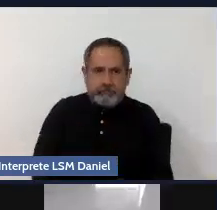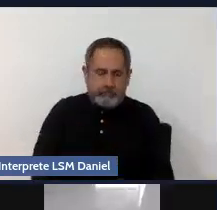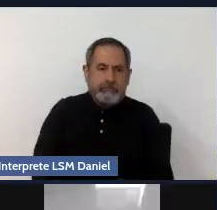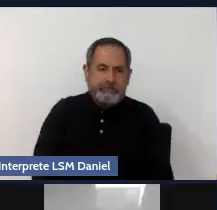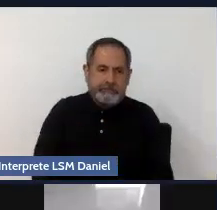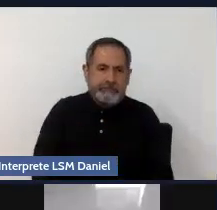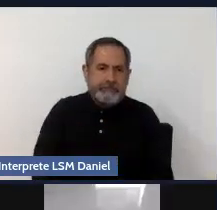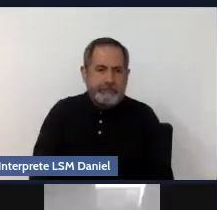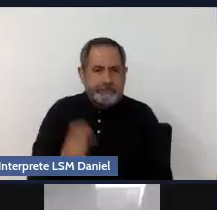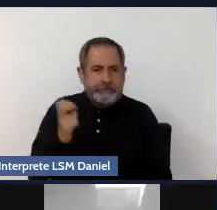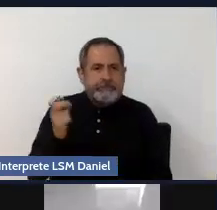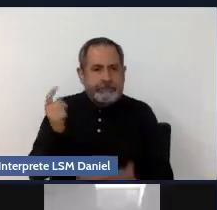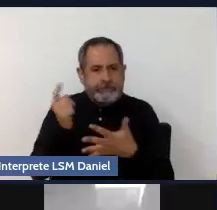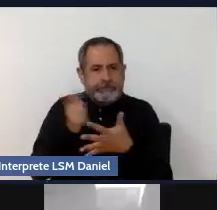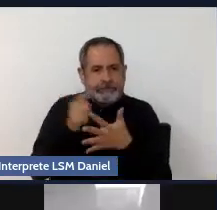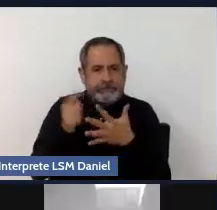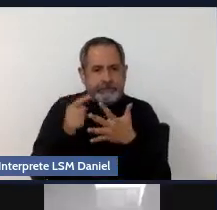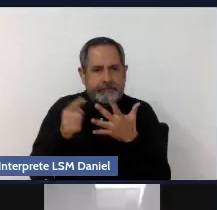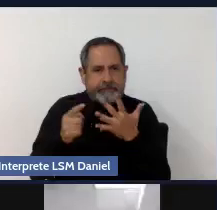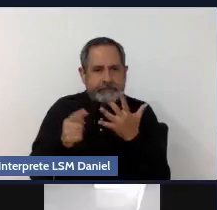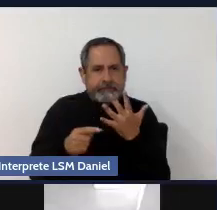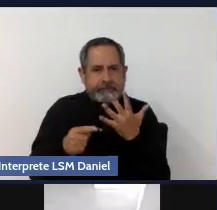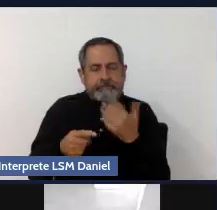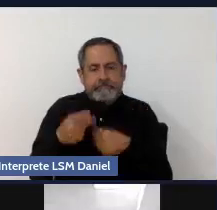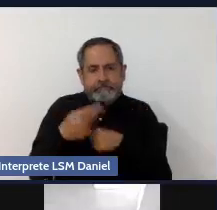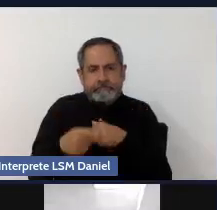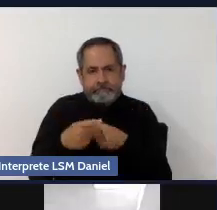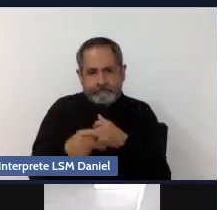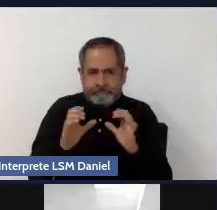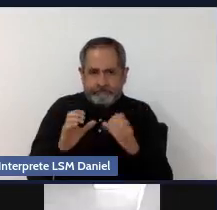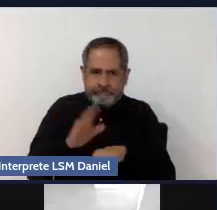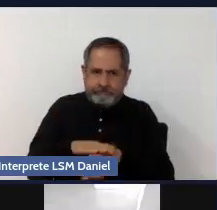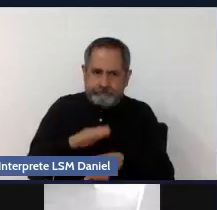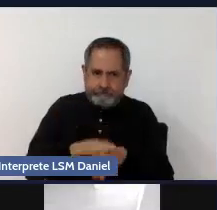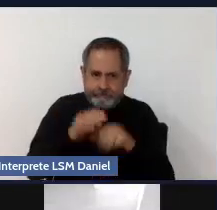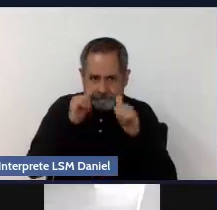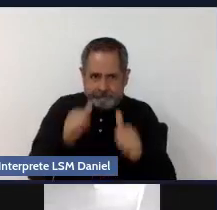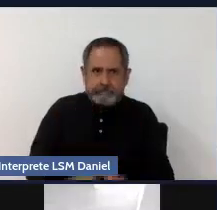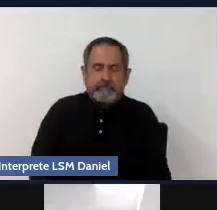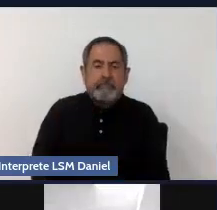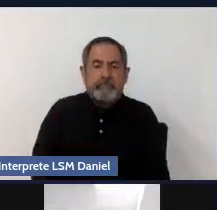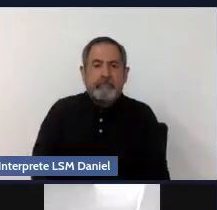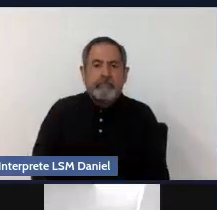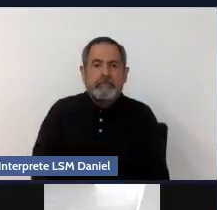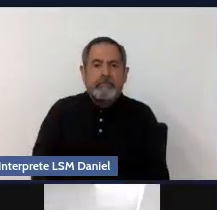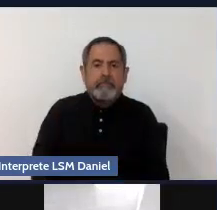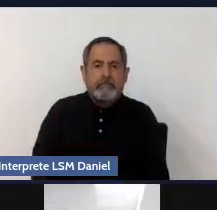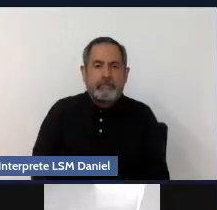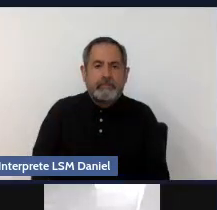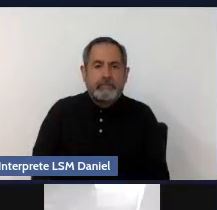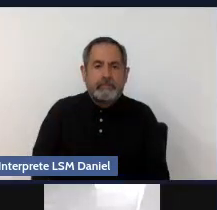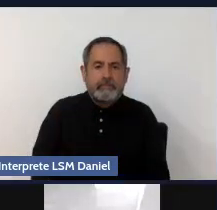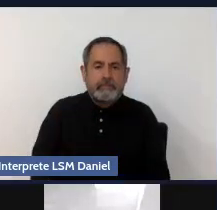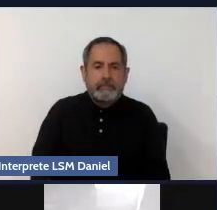factores que pueden ser de riesgo también, ¿no? Vale, la que sigue, por favor.